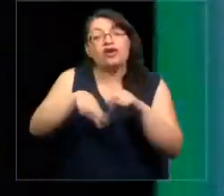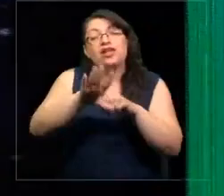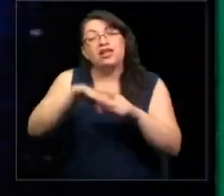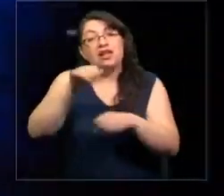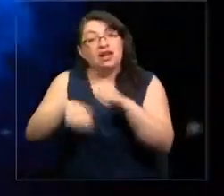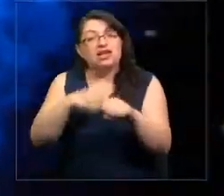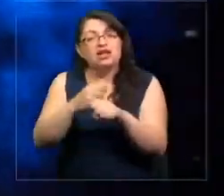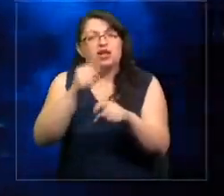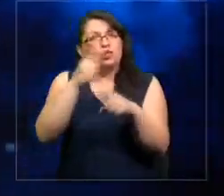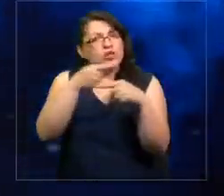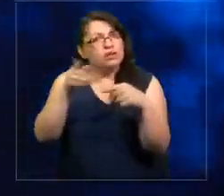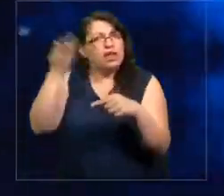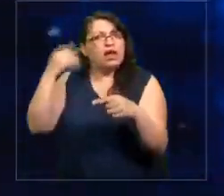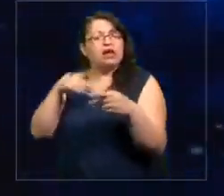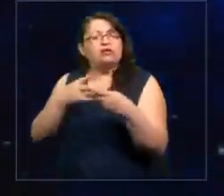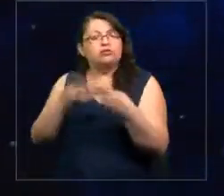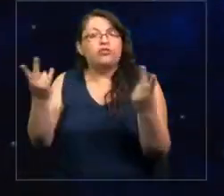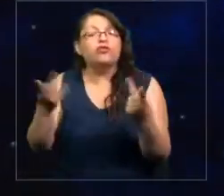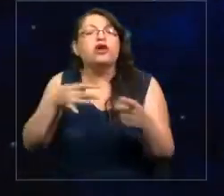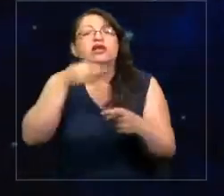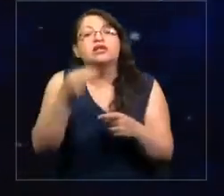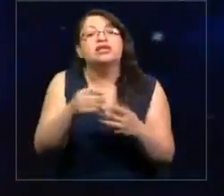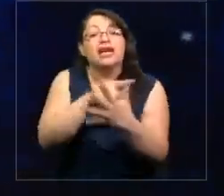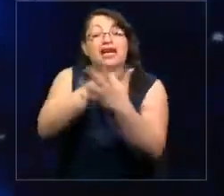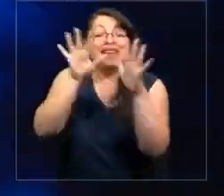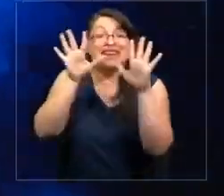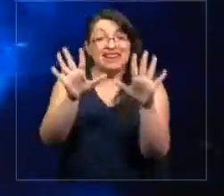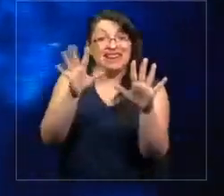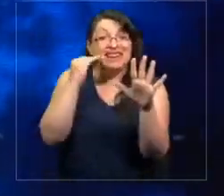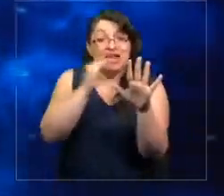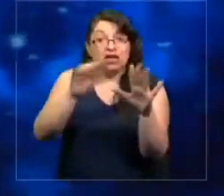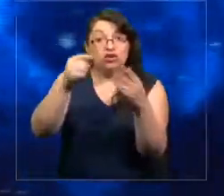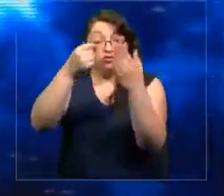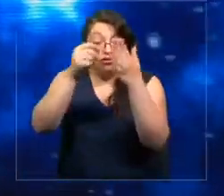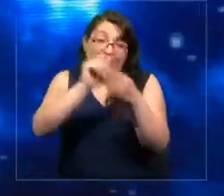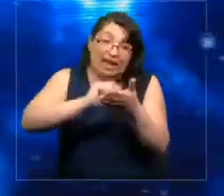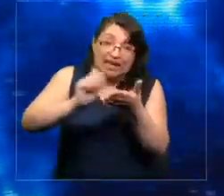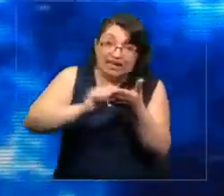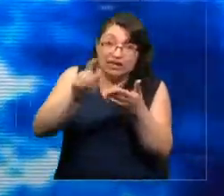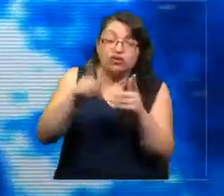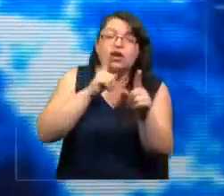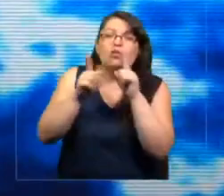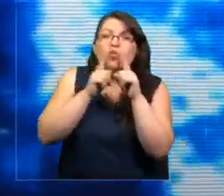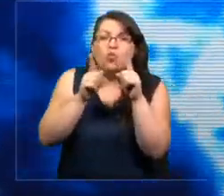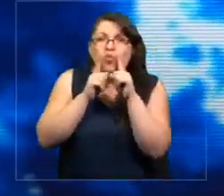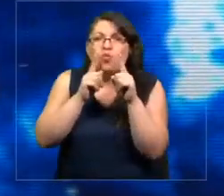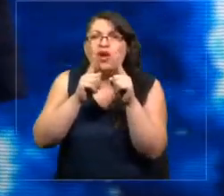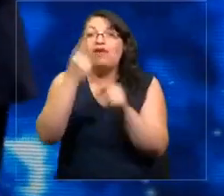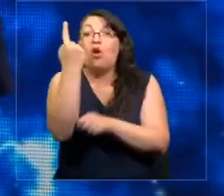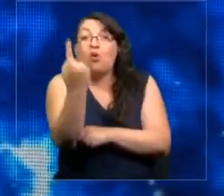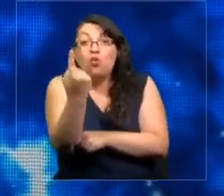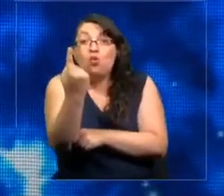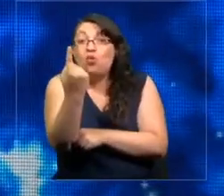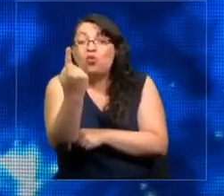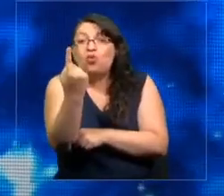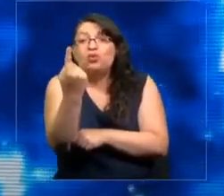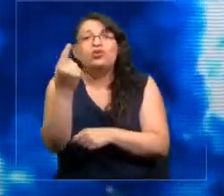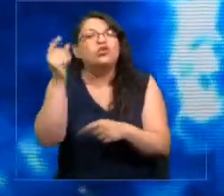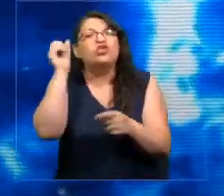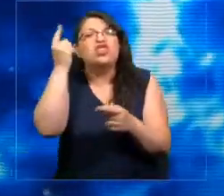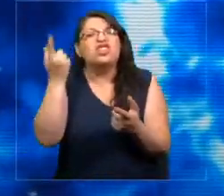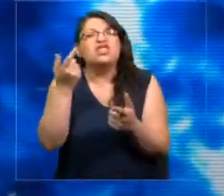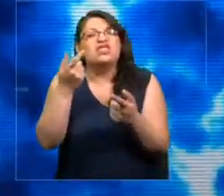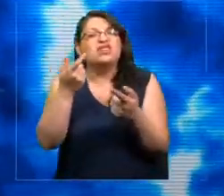semanas, indican que menos de uno de cada 10 niños que aplicaron esta prueba, no solamente en Chile, sino que a nivel global, no puede distinguir entre un hecho